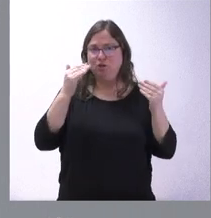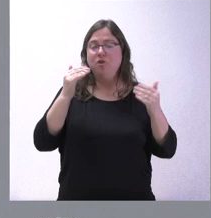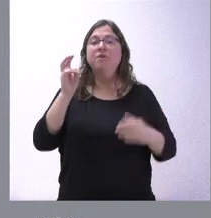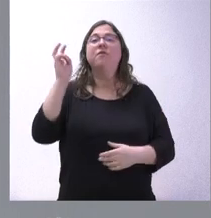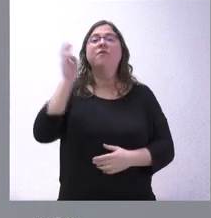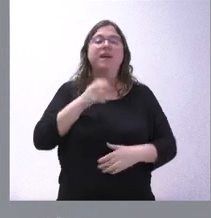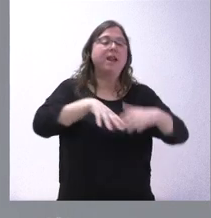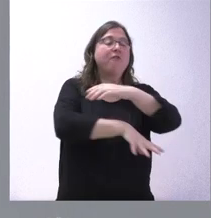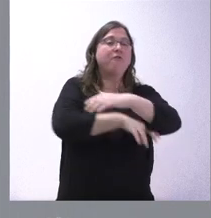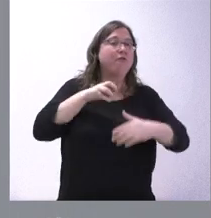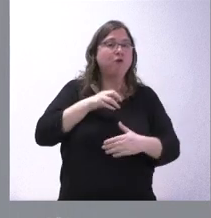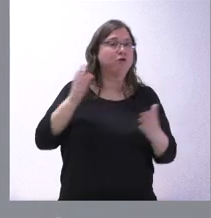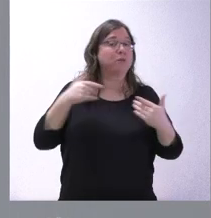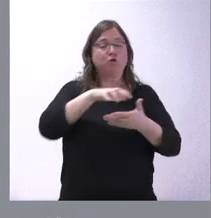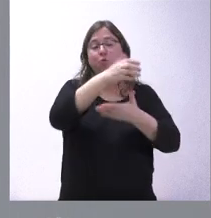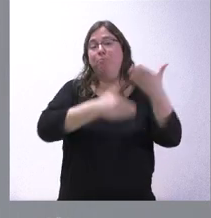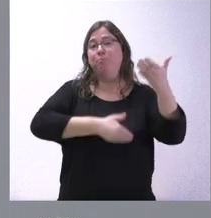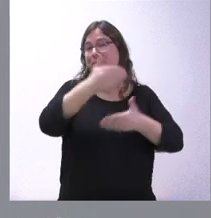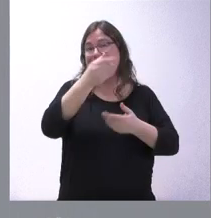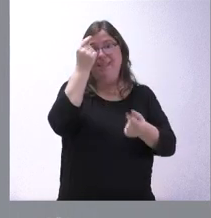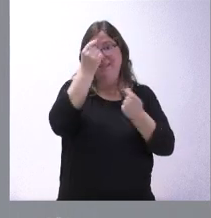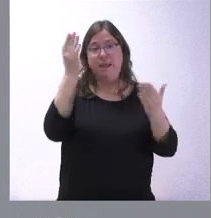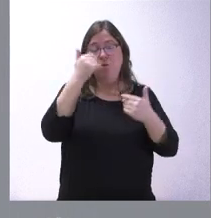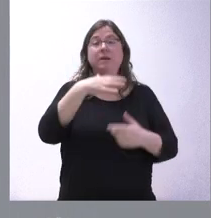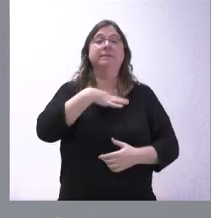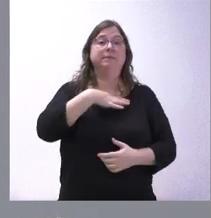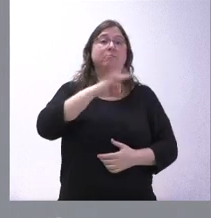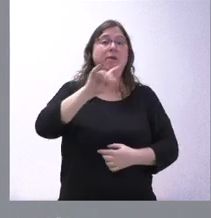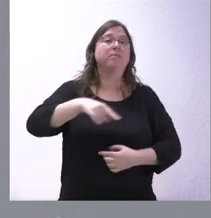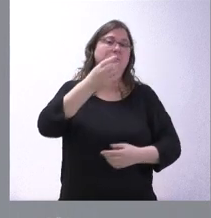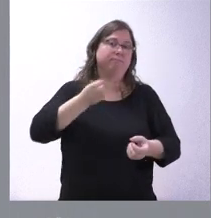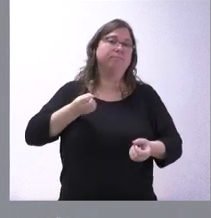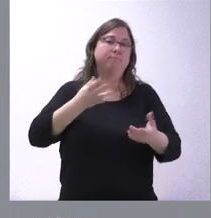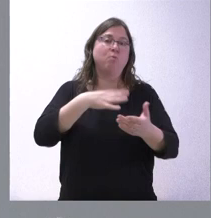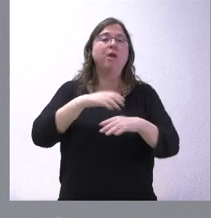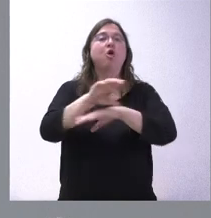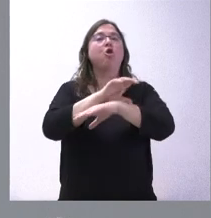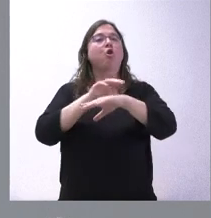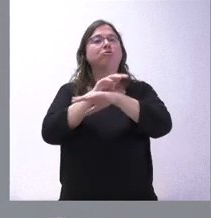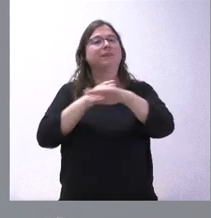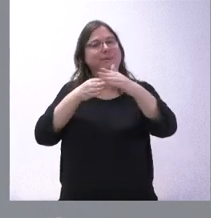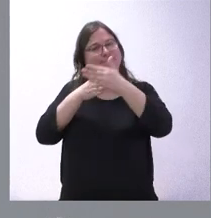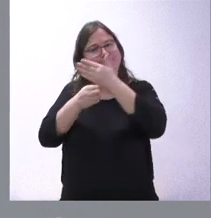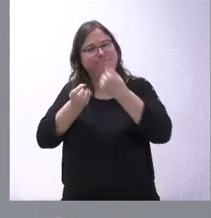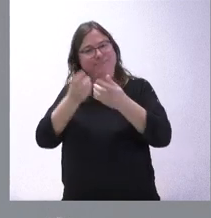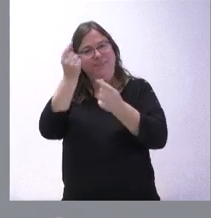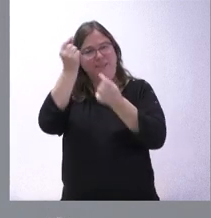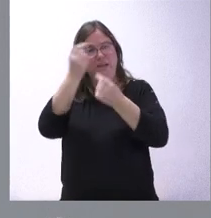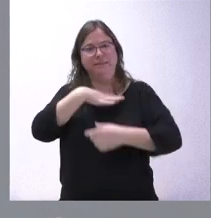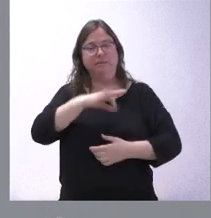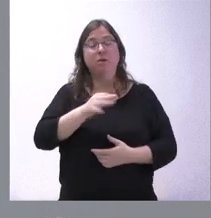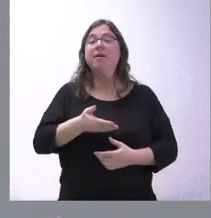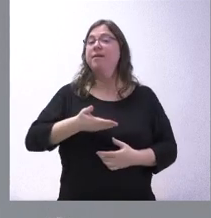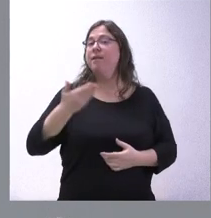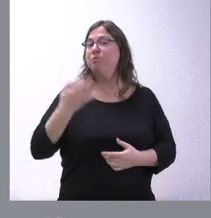estos fondos, más allá de lo que es la nota de prensa, y si fuera el caso, pues les podríamos informar a través de la consejería con más detalle. Lo que es importante